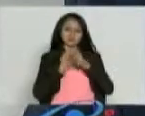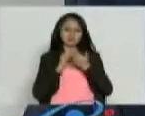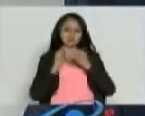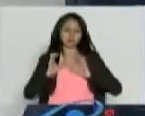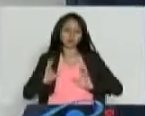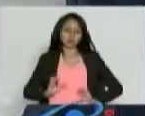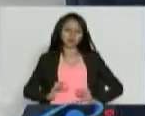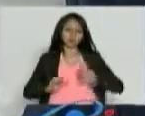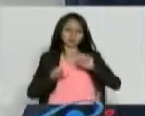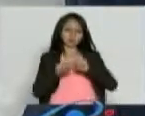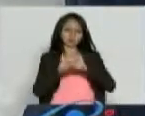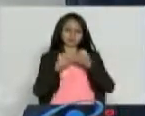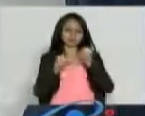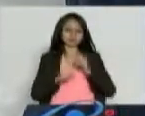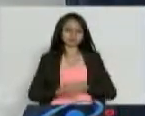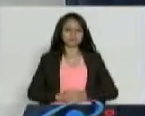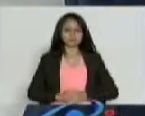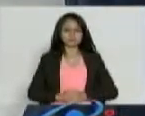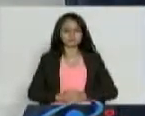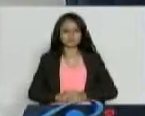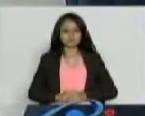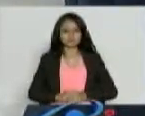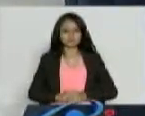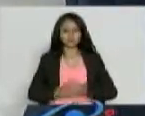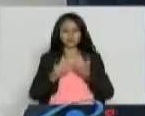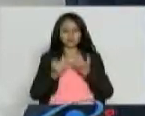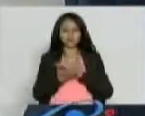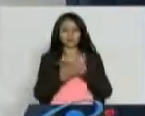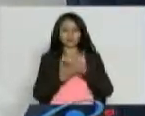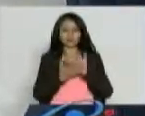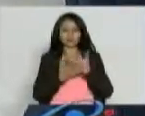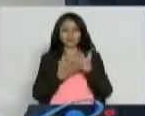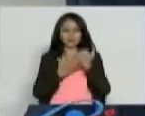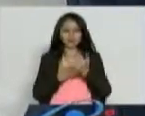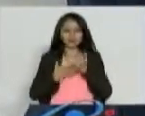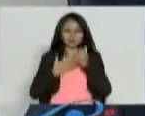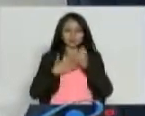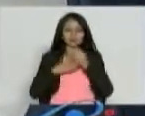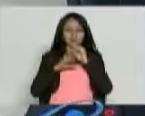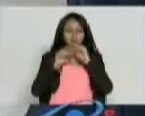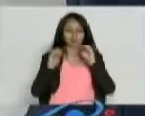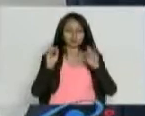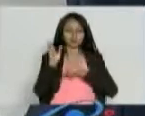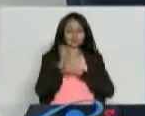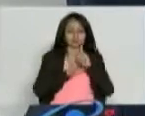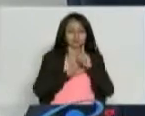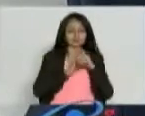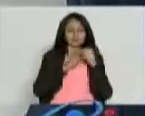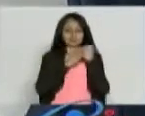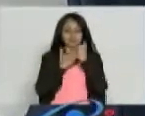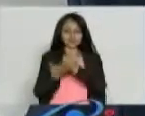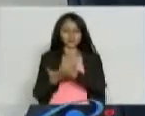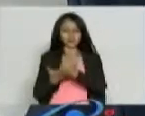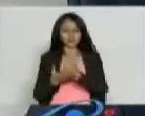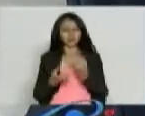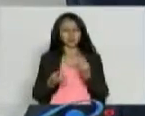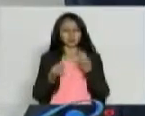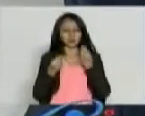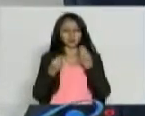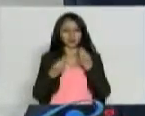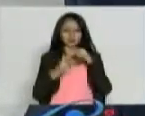y la parte mental. Y píldoras de optimismo, mensajes positivos, ayudan a que